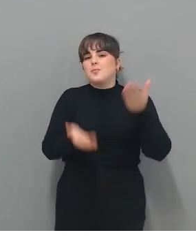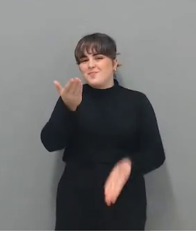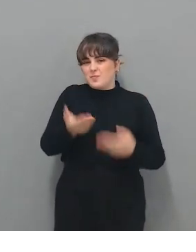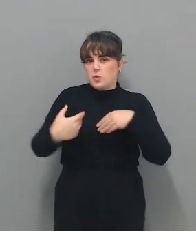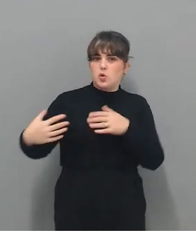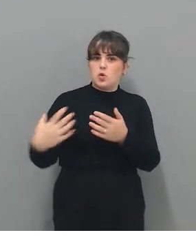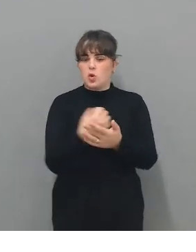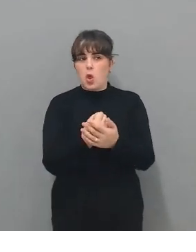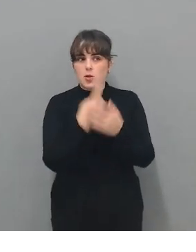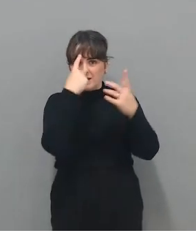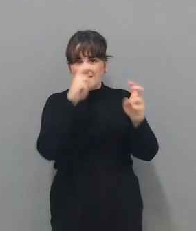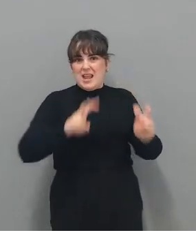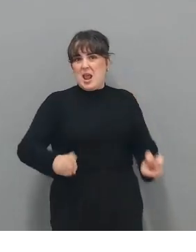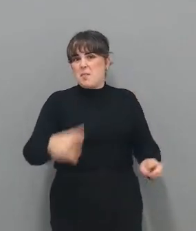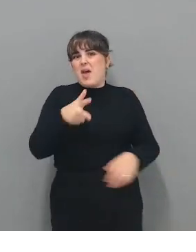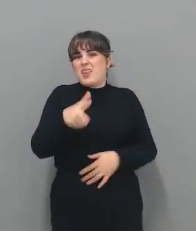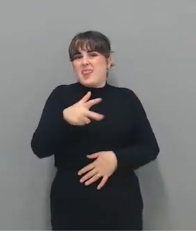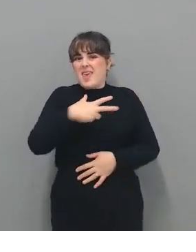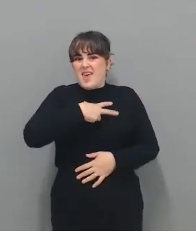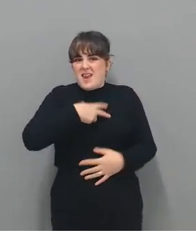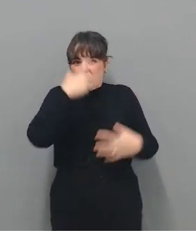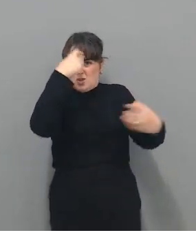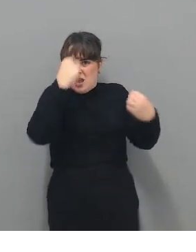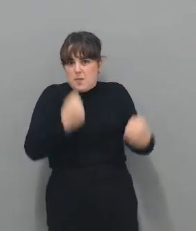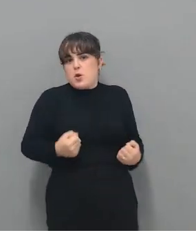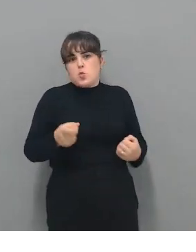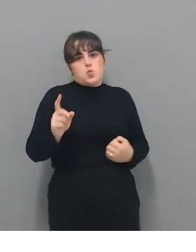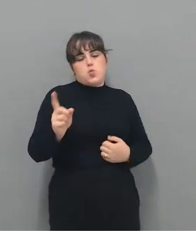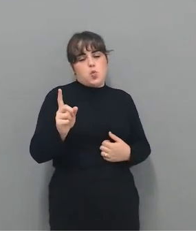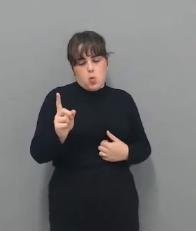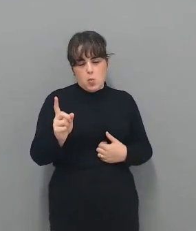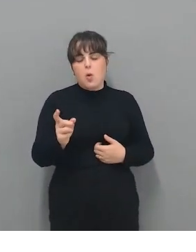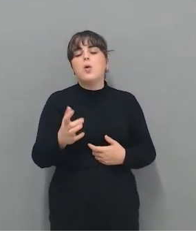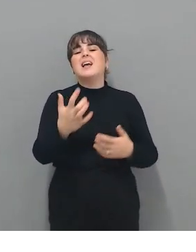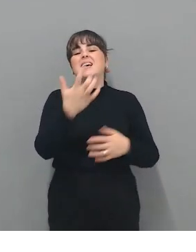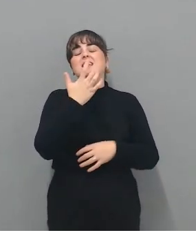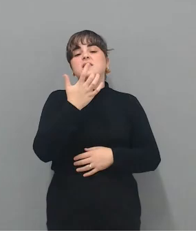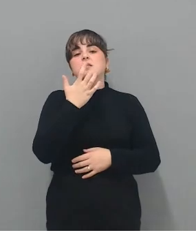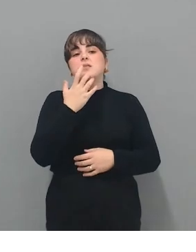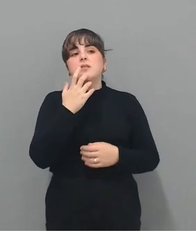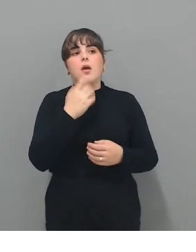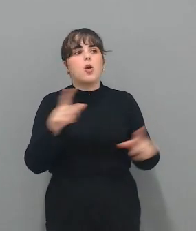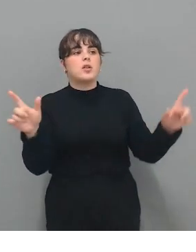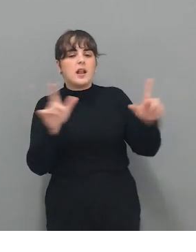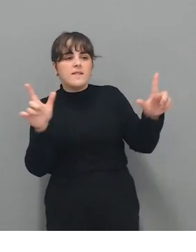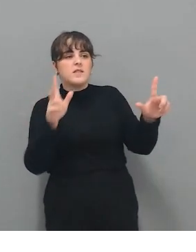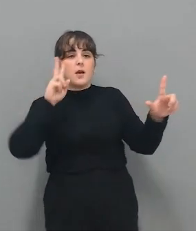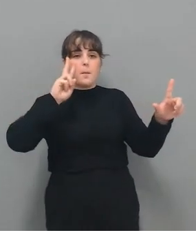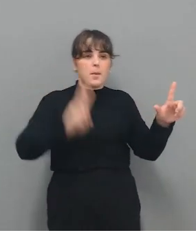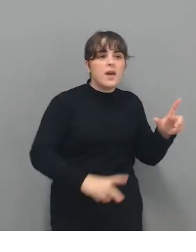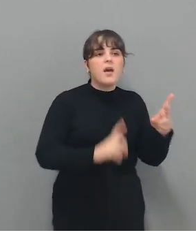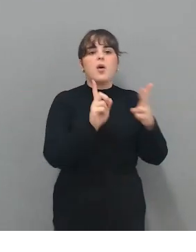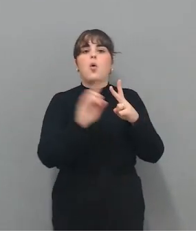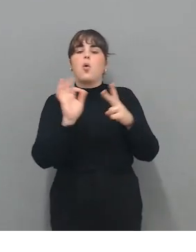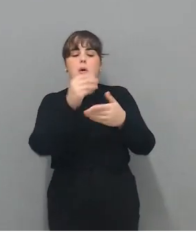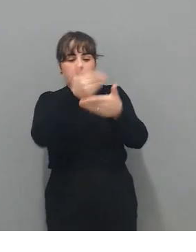expertos en derechos. Hablamos simplemente de que cuando veamos una noticia en televisión, cuando leamos la prensa,